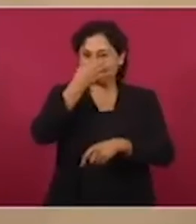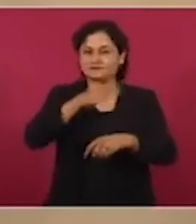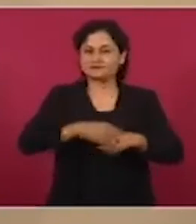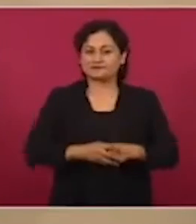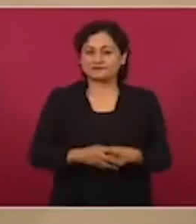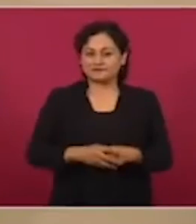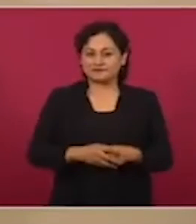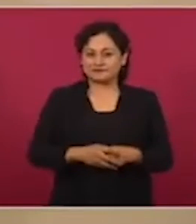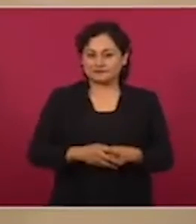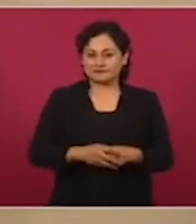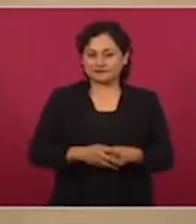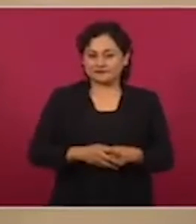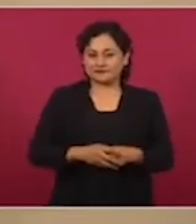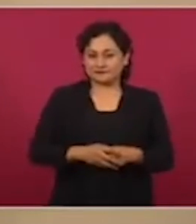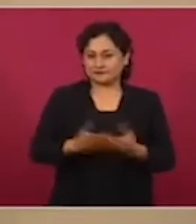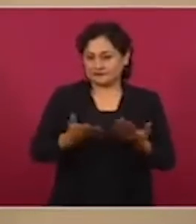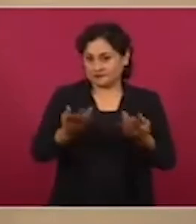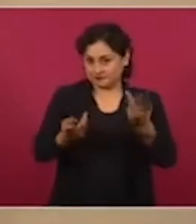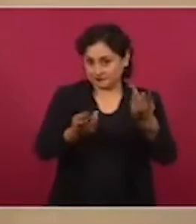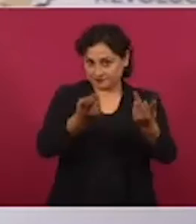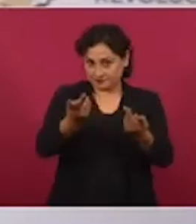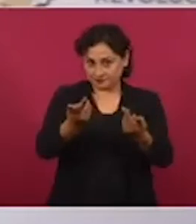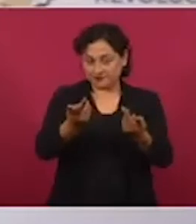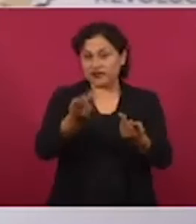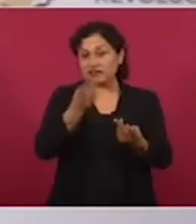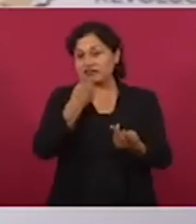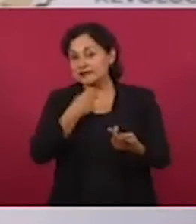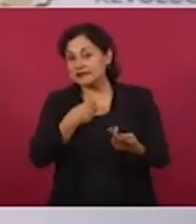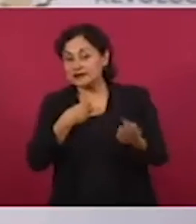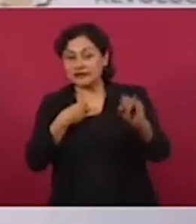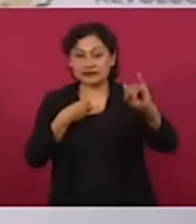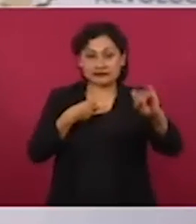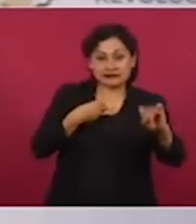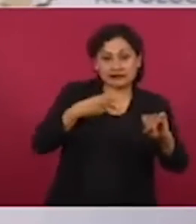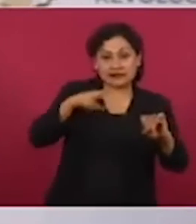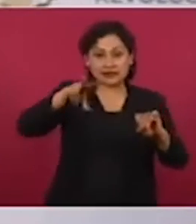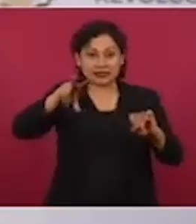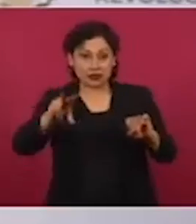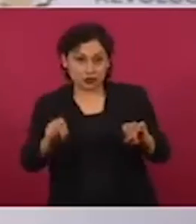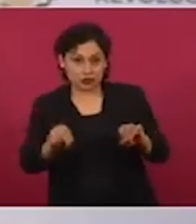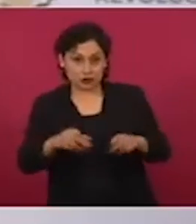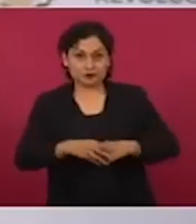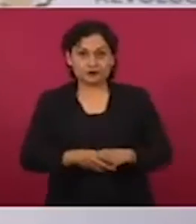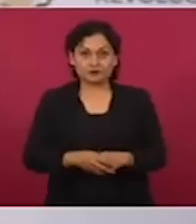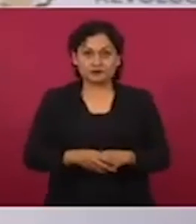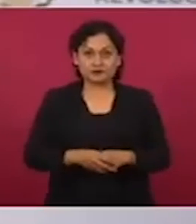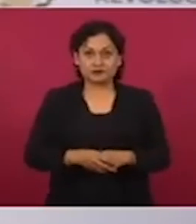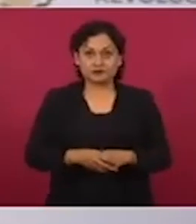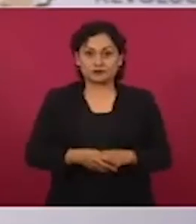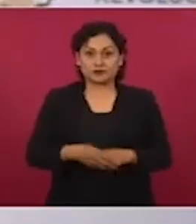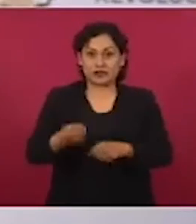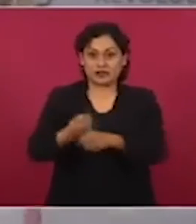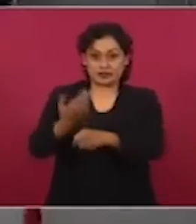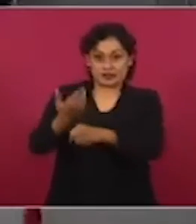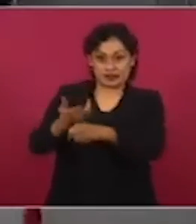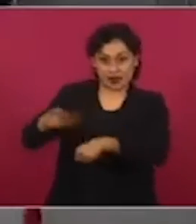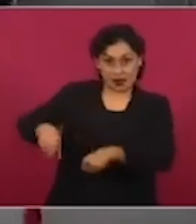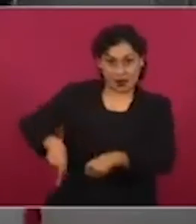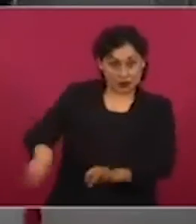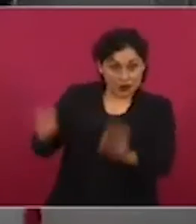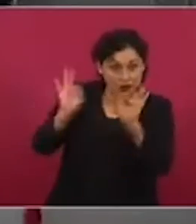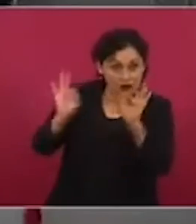¿Verdad, díganme si sí o no, ¿verdad que tenemos un buen secretario de Gobernación?